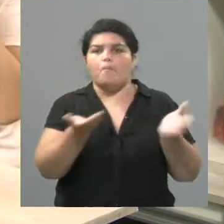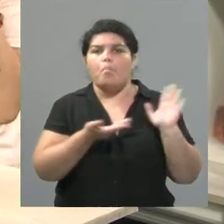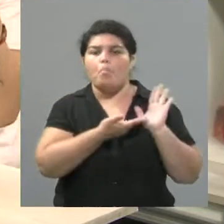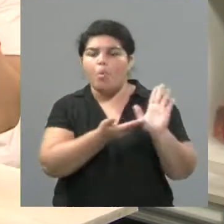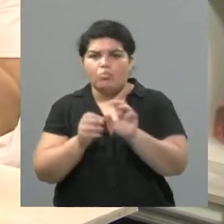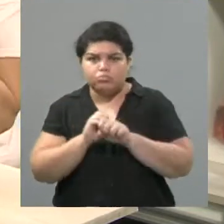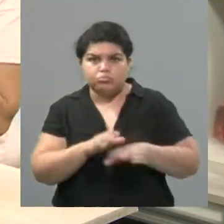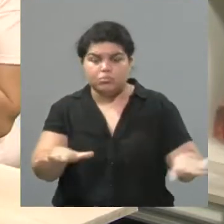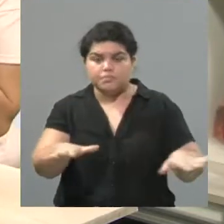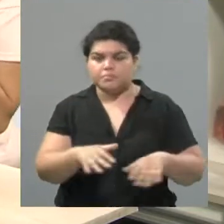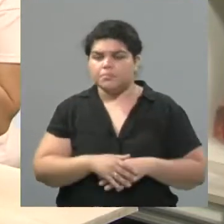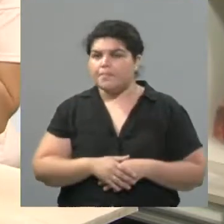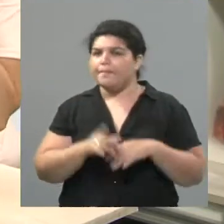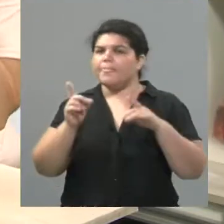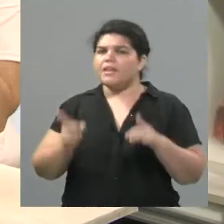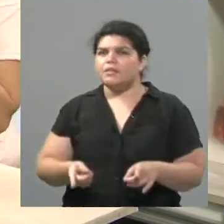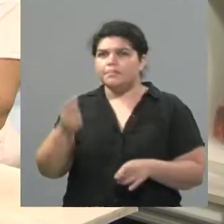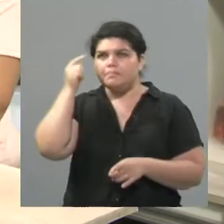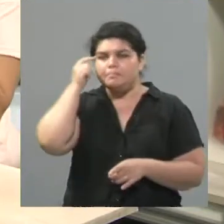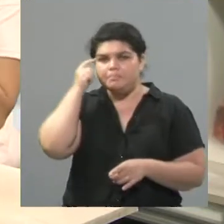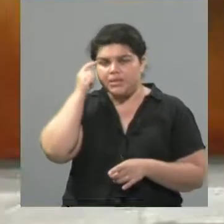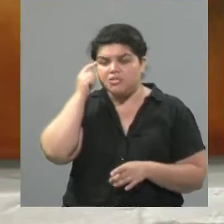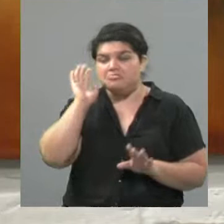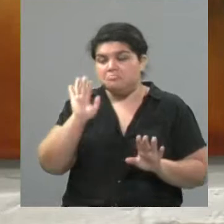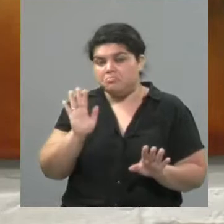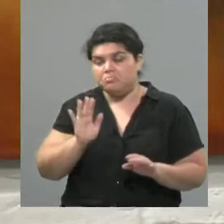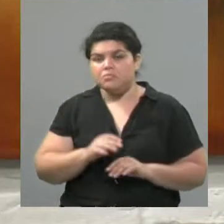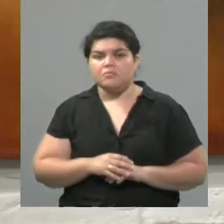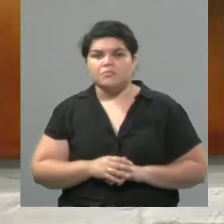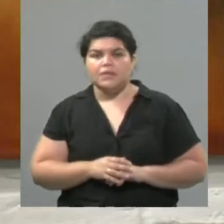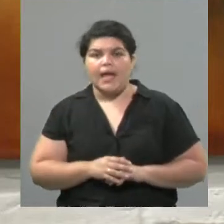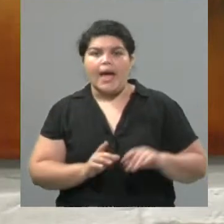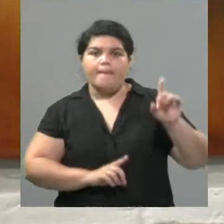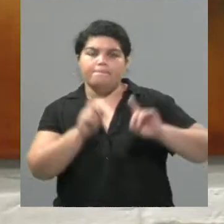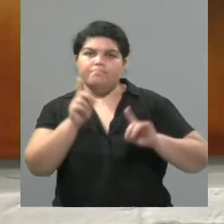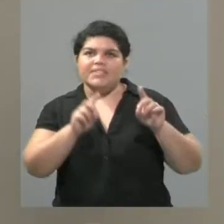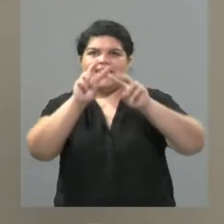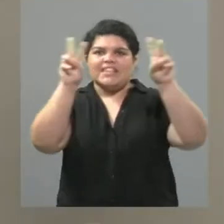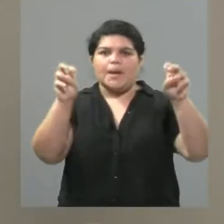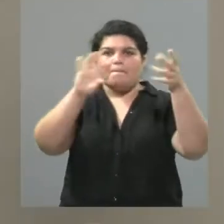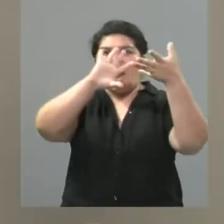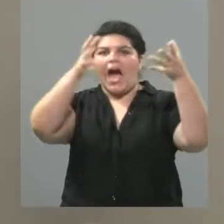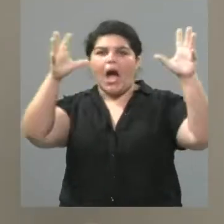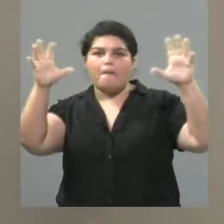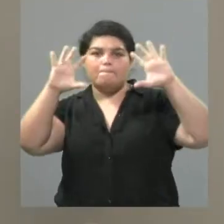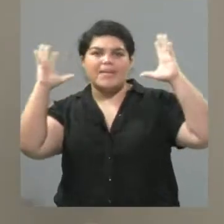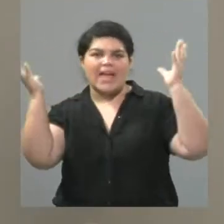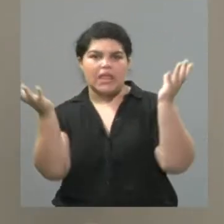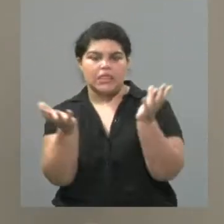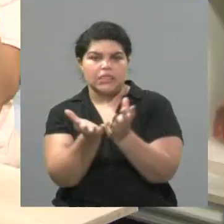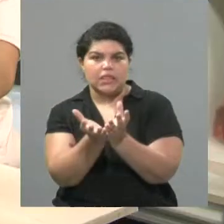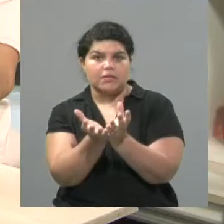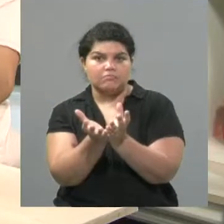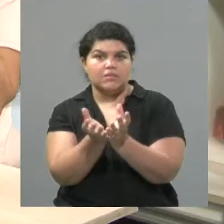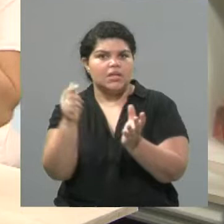medida que van también tomando tal vez la percepción de otras cosas, porque digo, hablar del tema medioambiental es muy amplio, digo, y me imagino